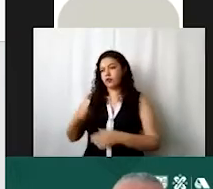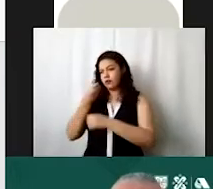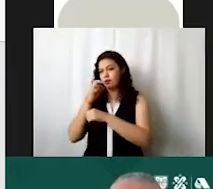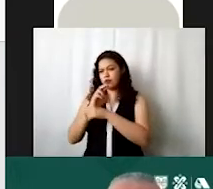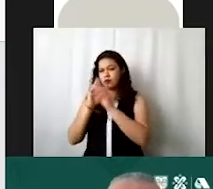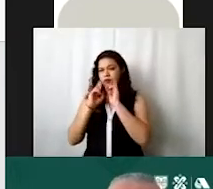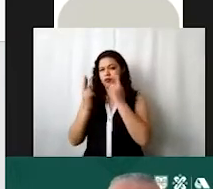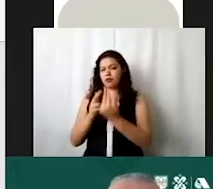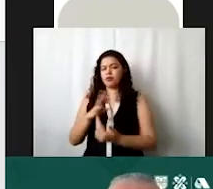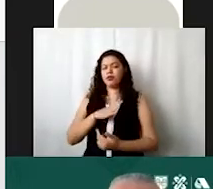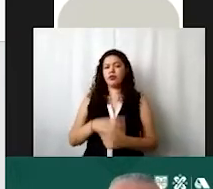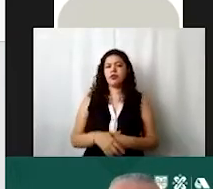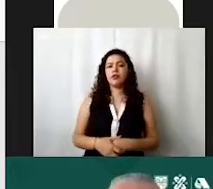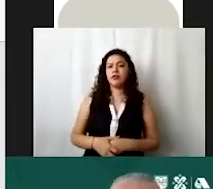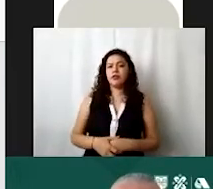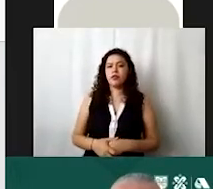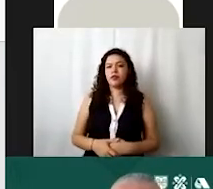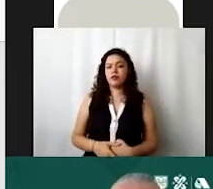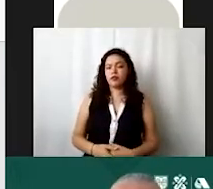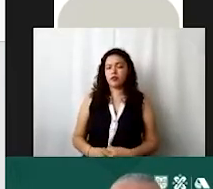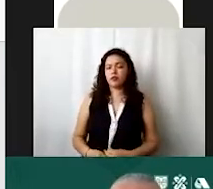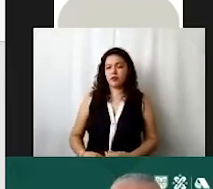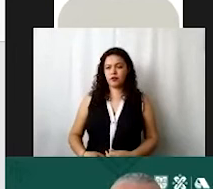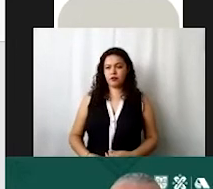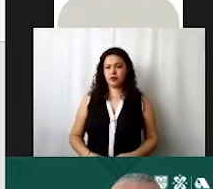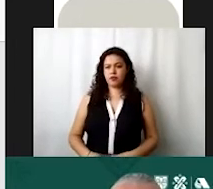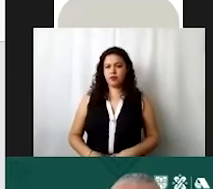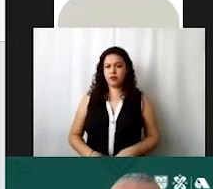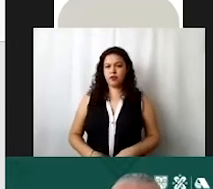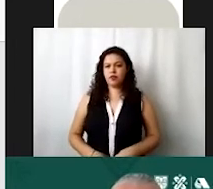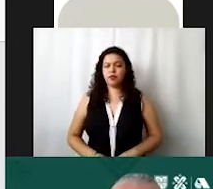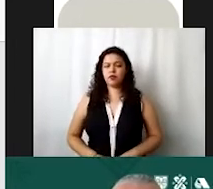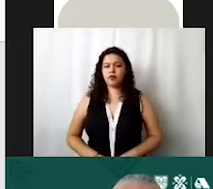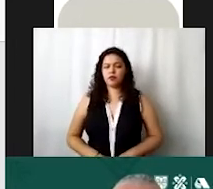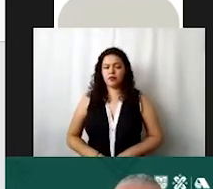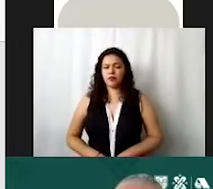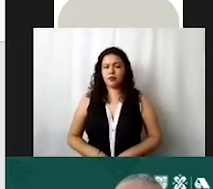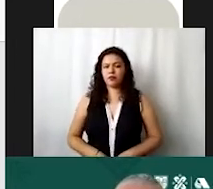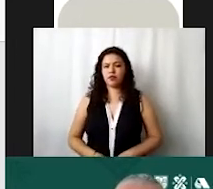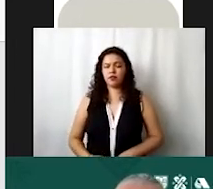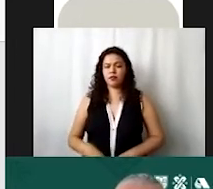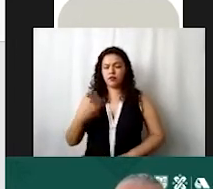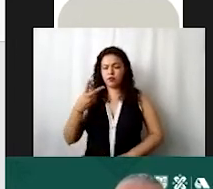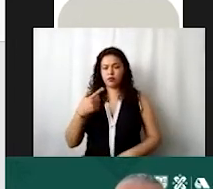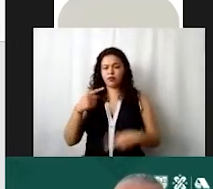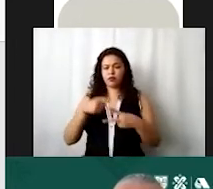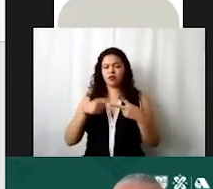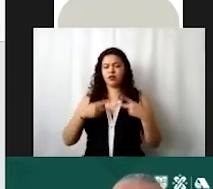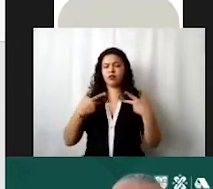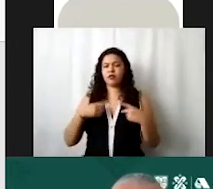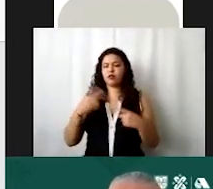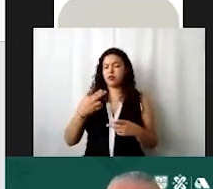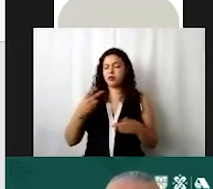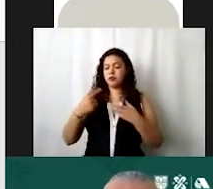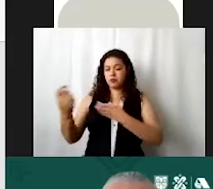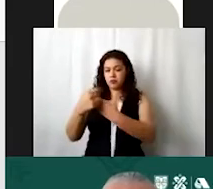en este sentido estas dos personas certificarán que se constituyó el quórum requerido para